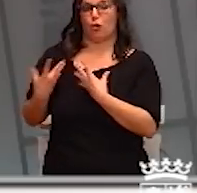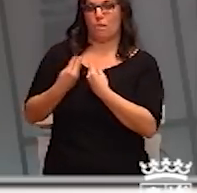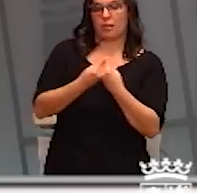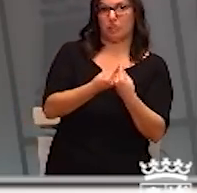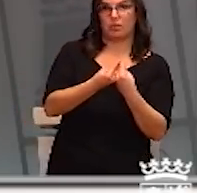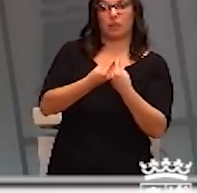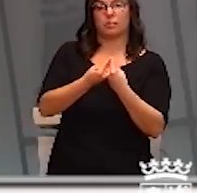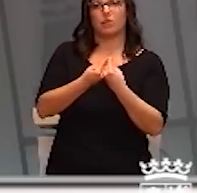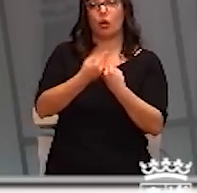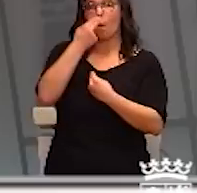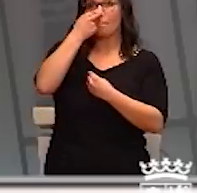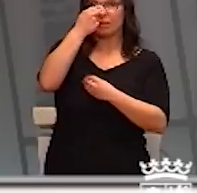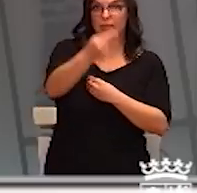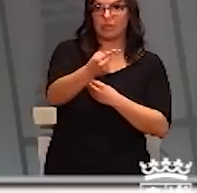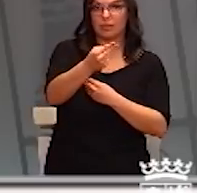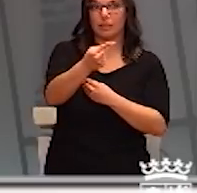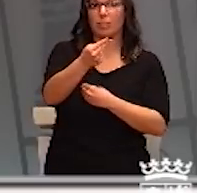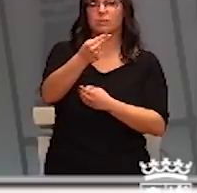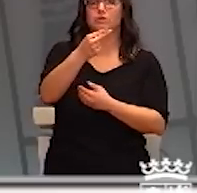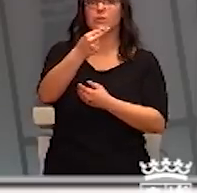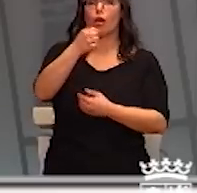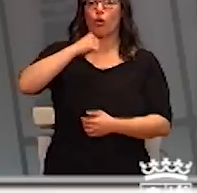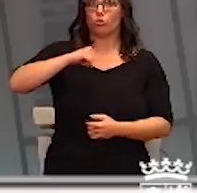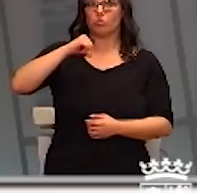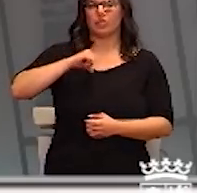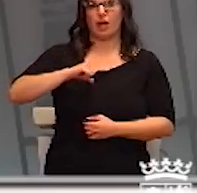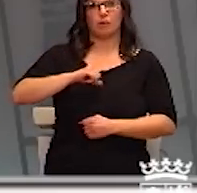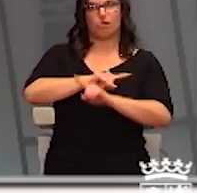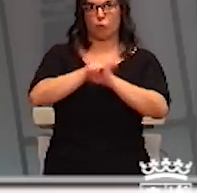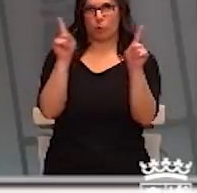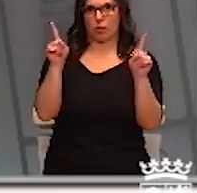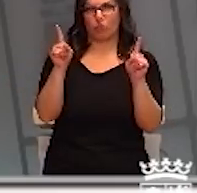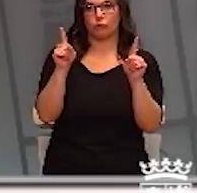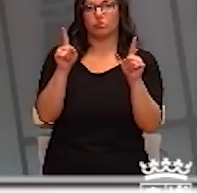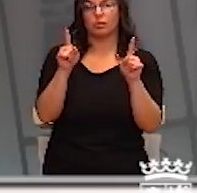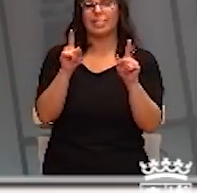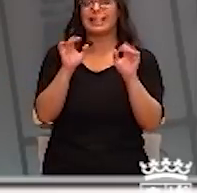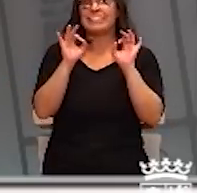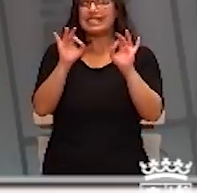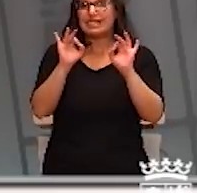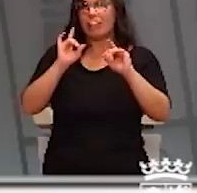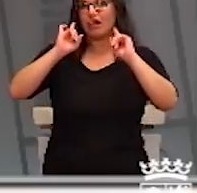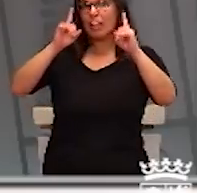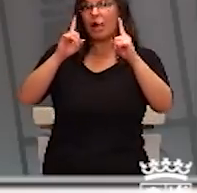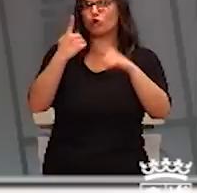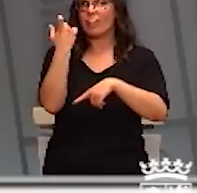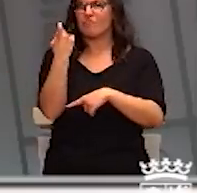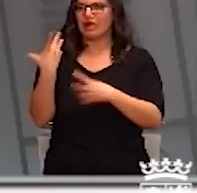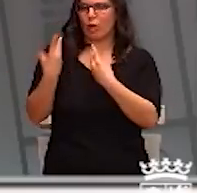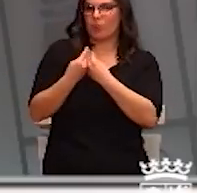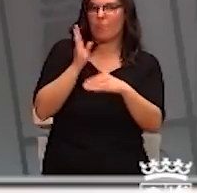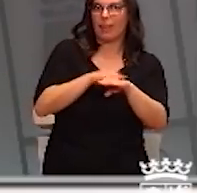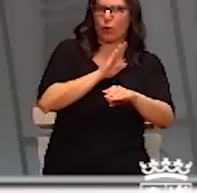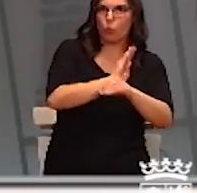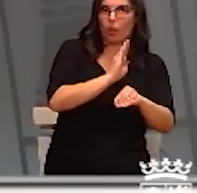a los centros sanitarios, salvo en circunstancias individuales en las que sea de aplicación medidas adicionales de cuidados y humanización que